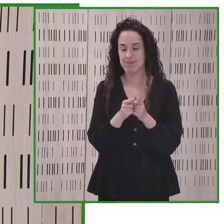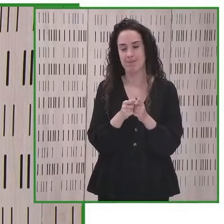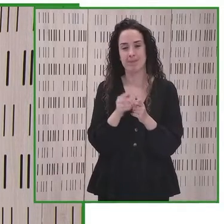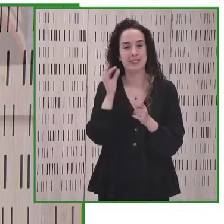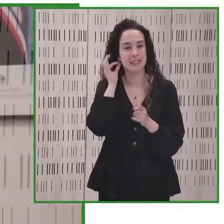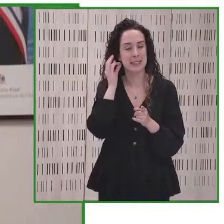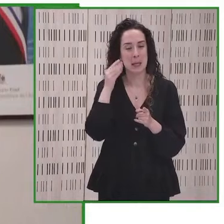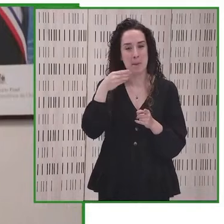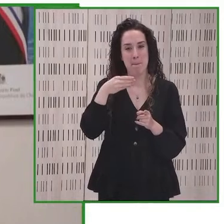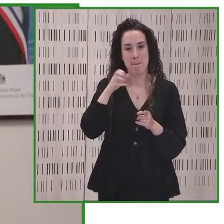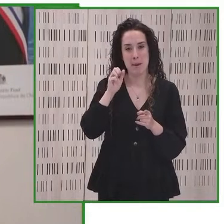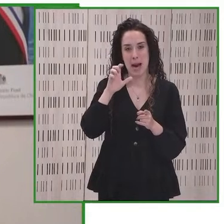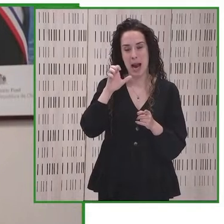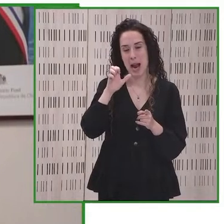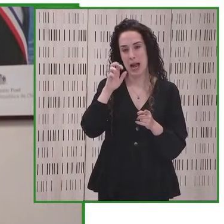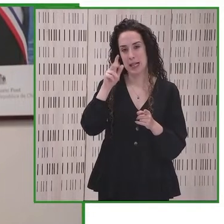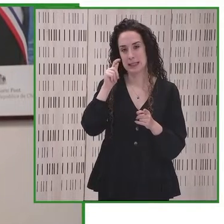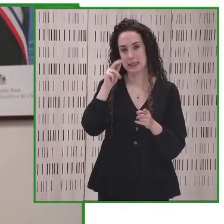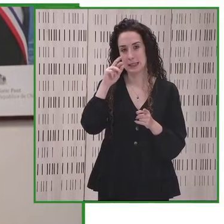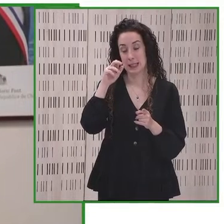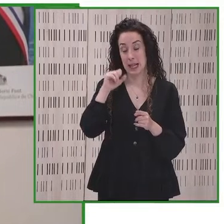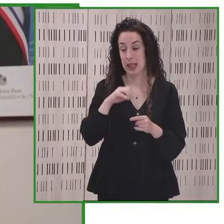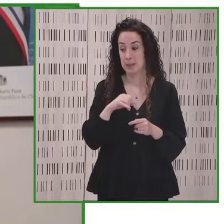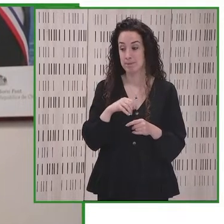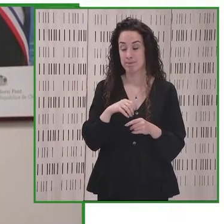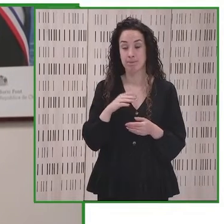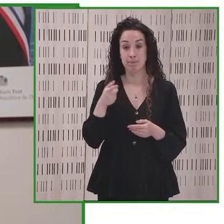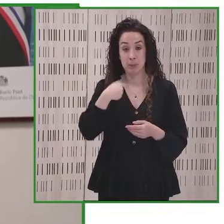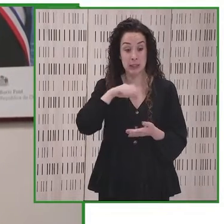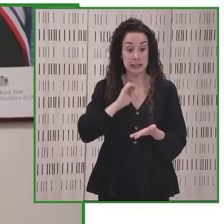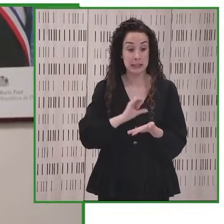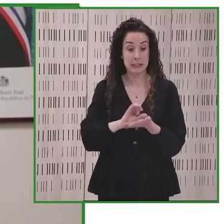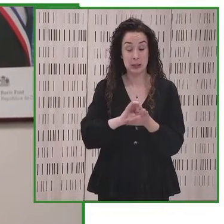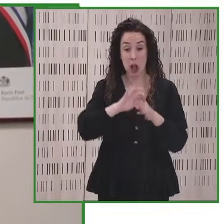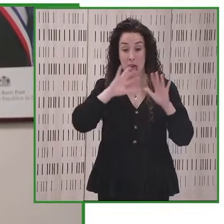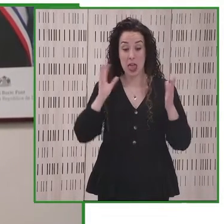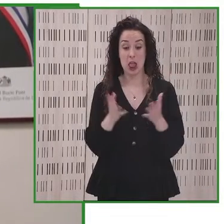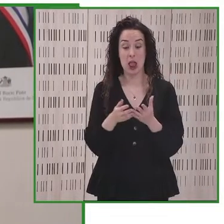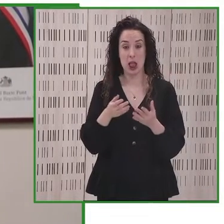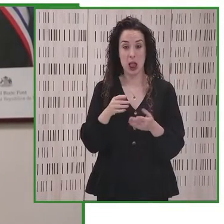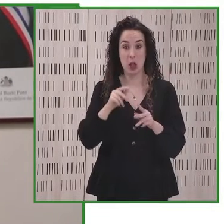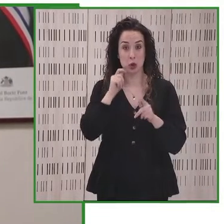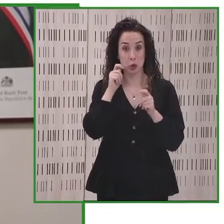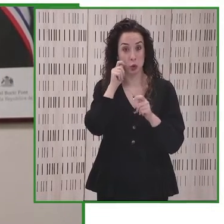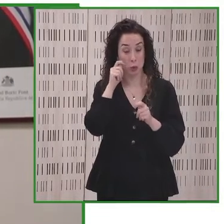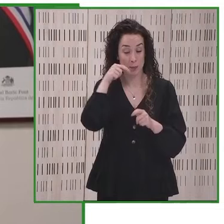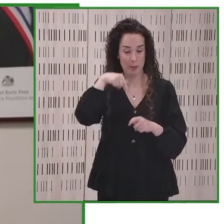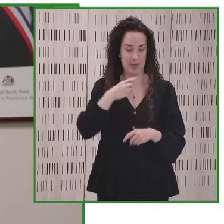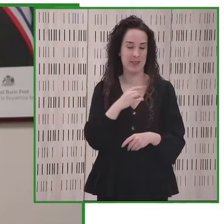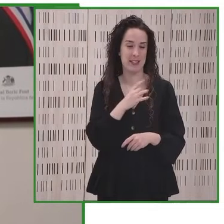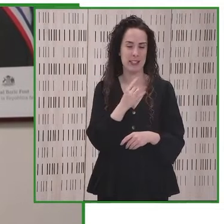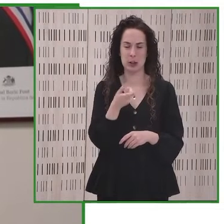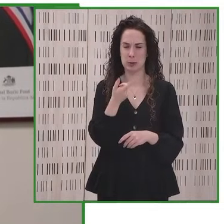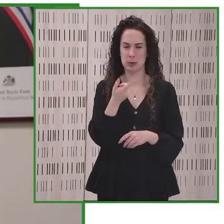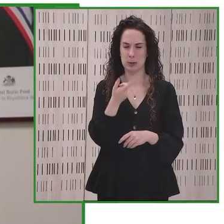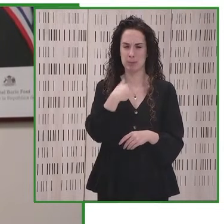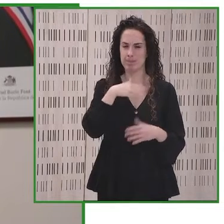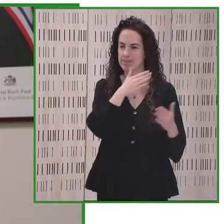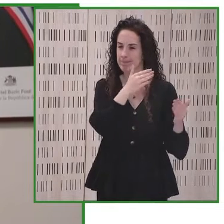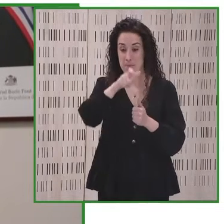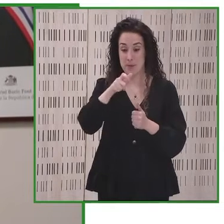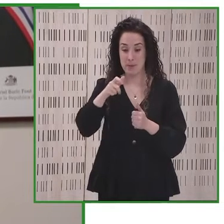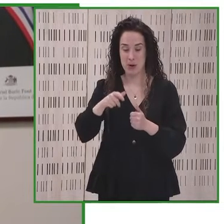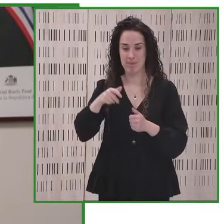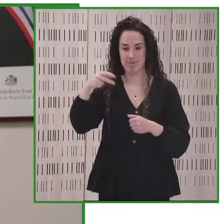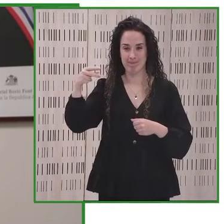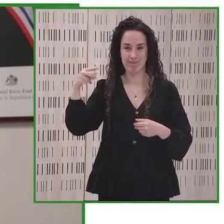desde el Servicio Nacional de Turismo de Chile les quiero mandar un cordial saludo a todos los asistentes del evento